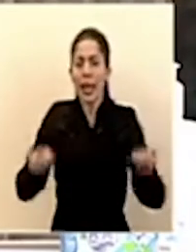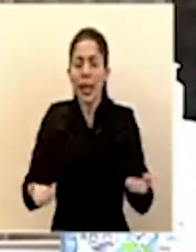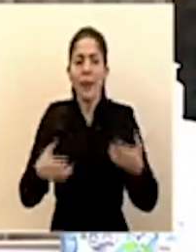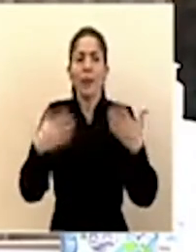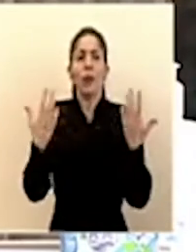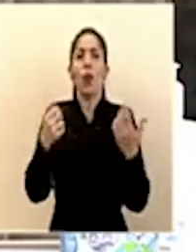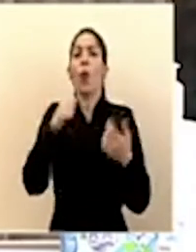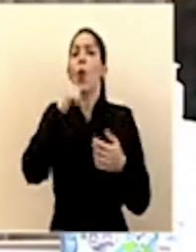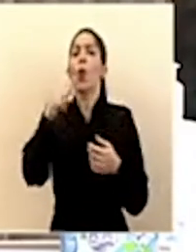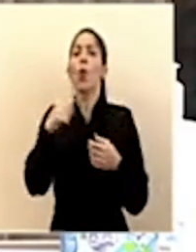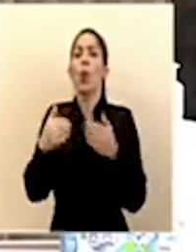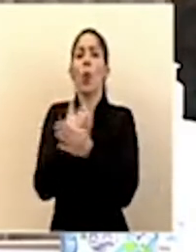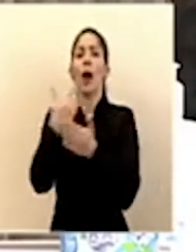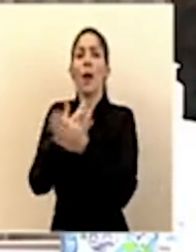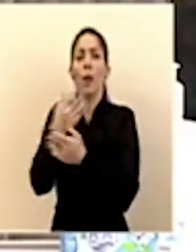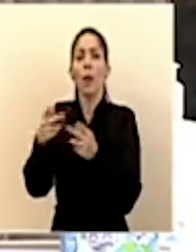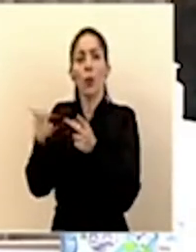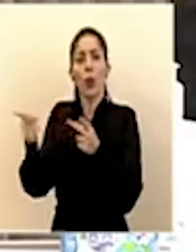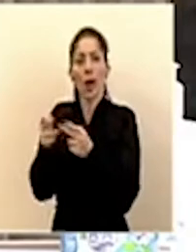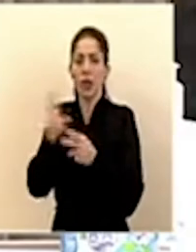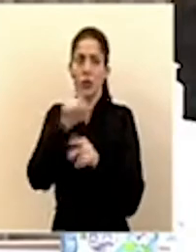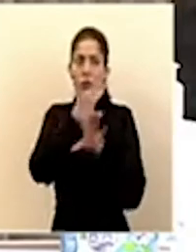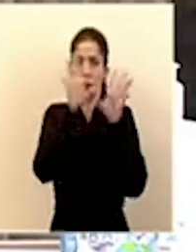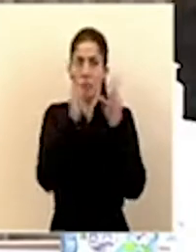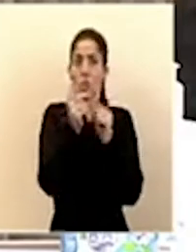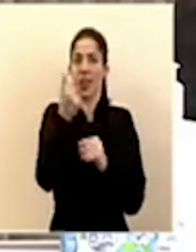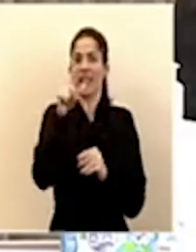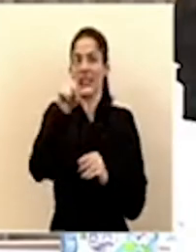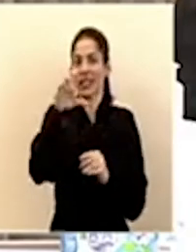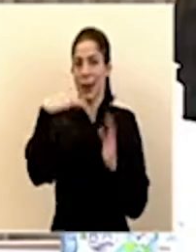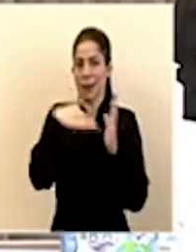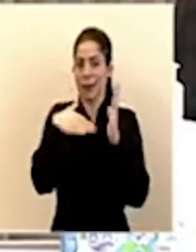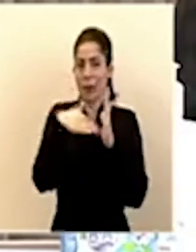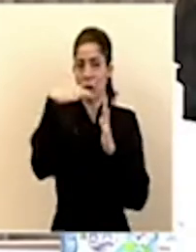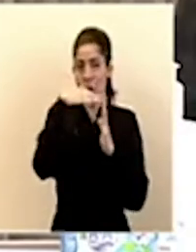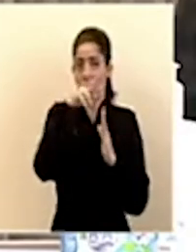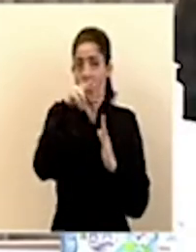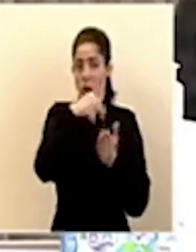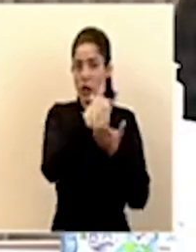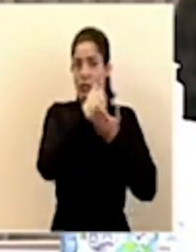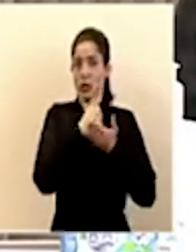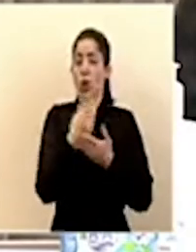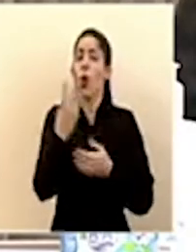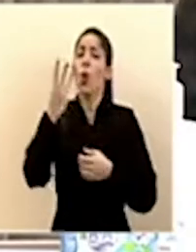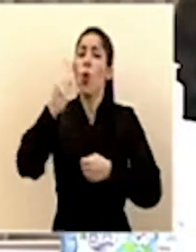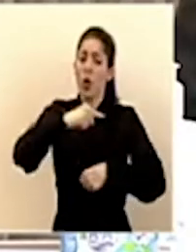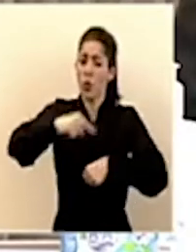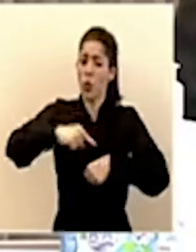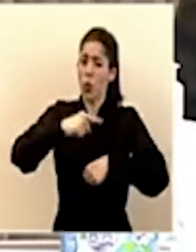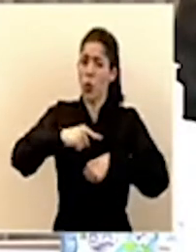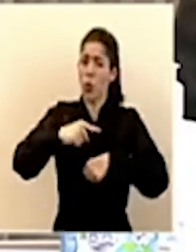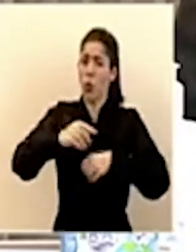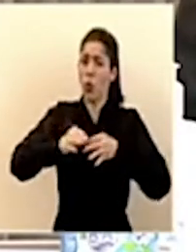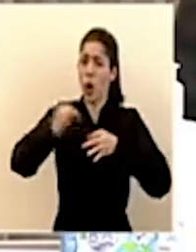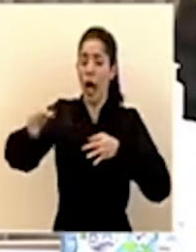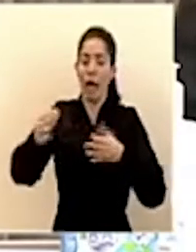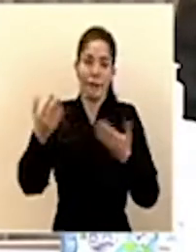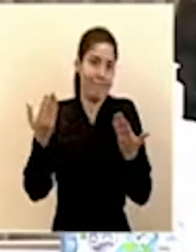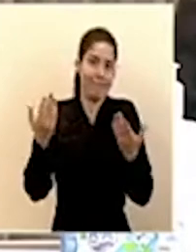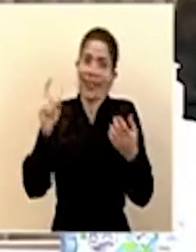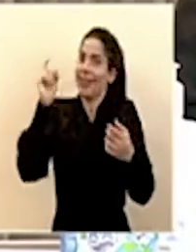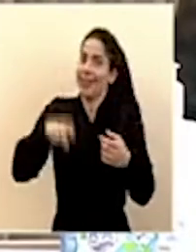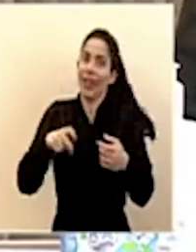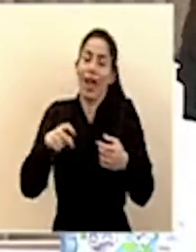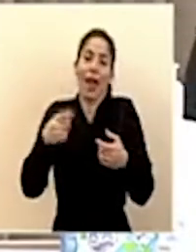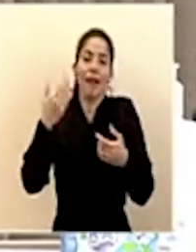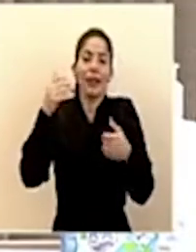no llenar plazas, etc. Son 100 mil millones de colones. ¿Por cuánto tiempo tenemos que tener todas las opciones económicas en la